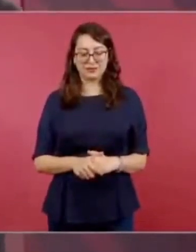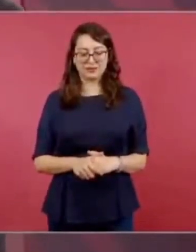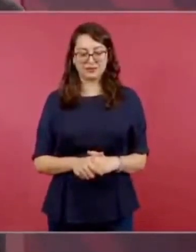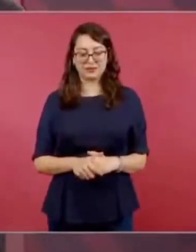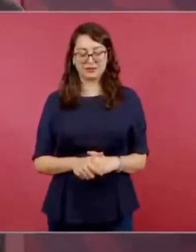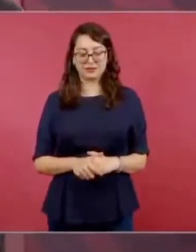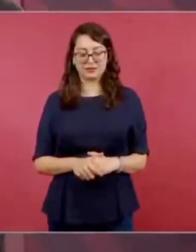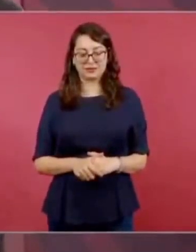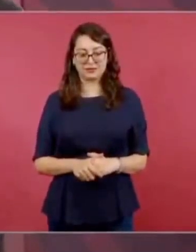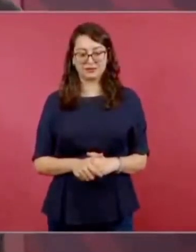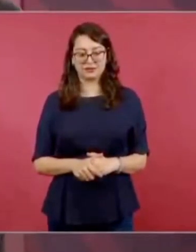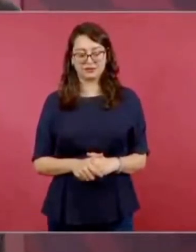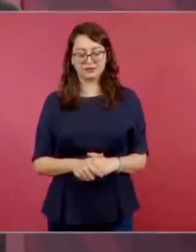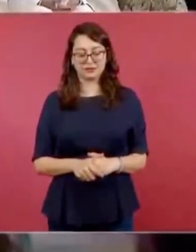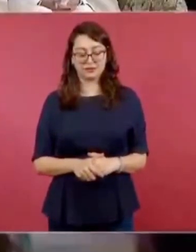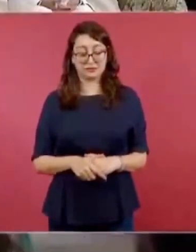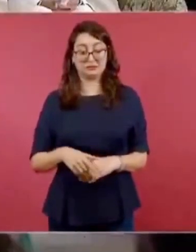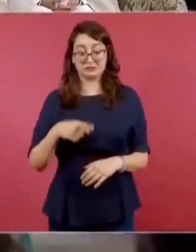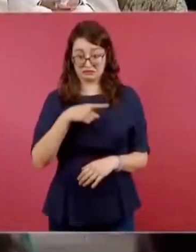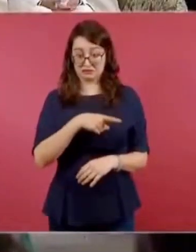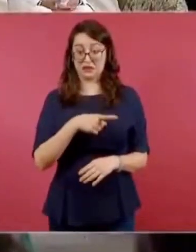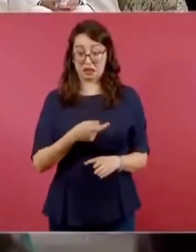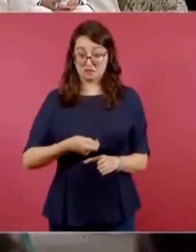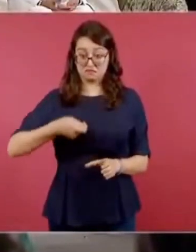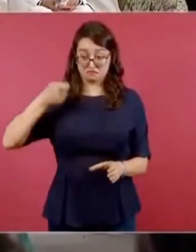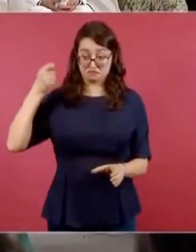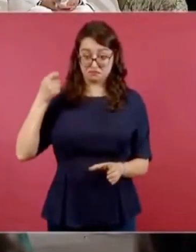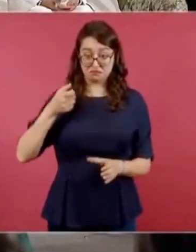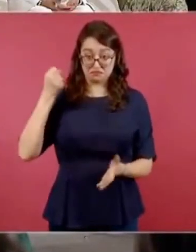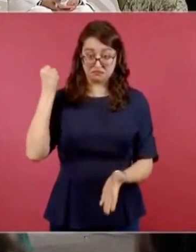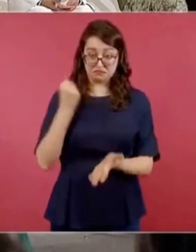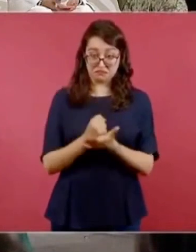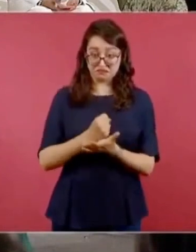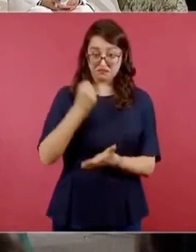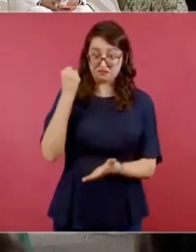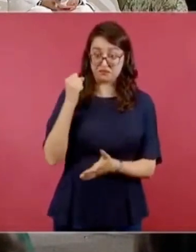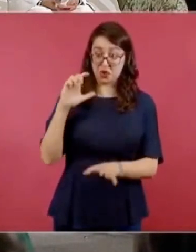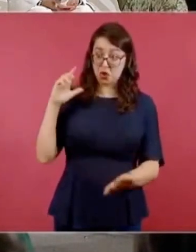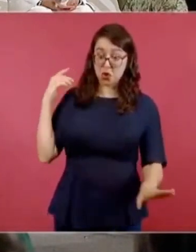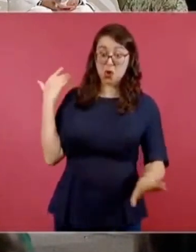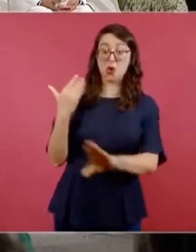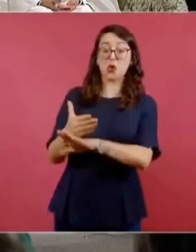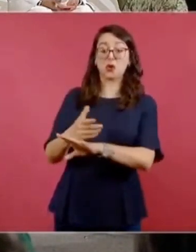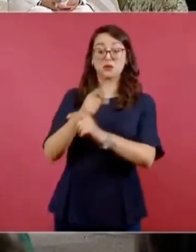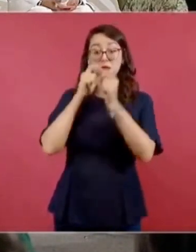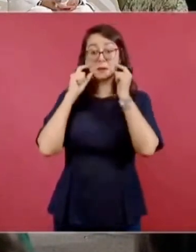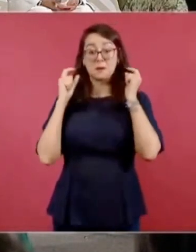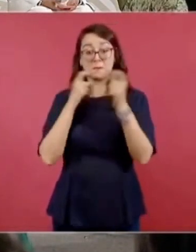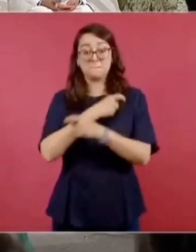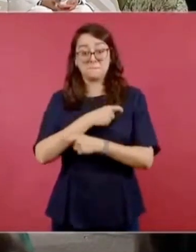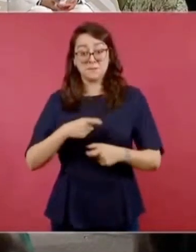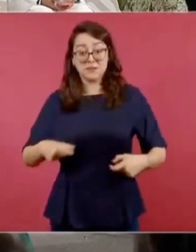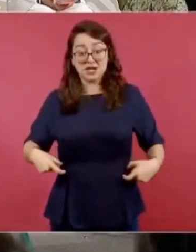el decreto, tiene